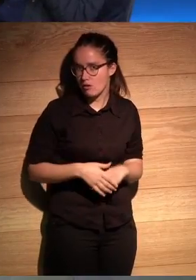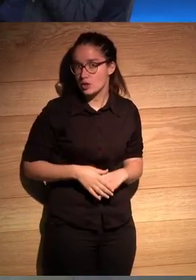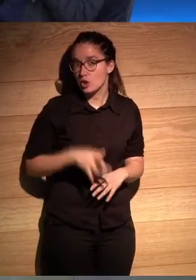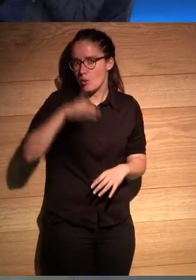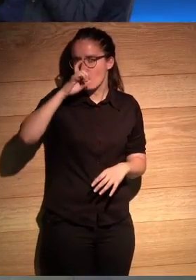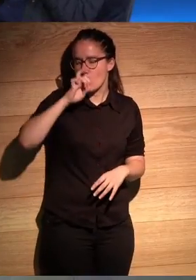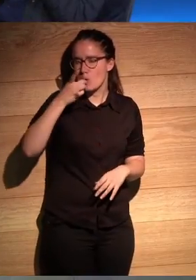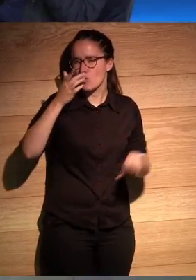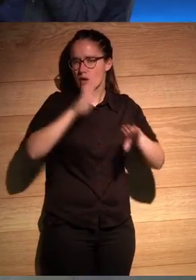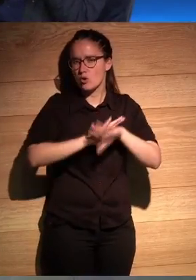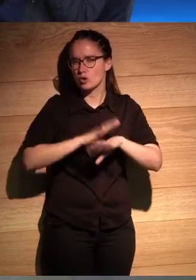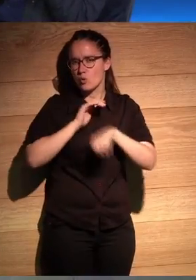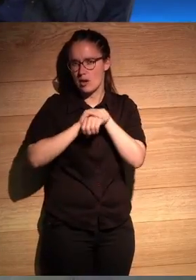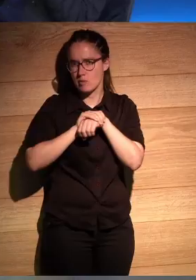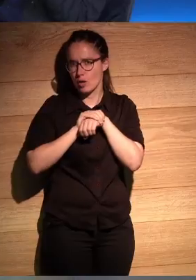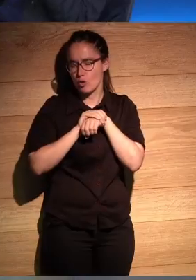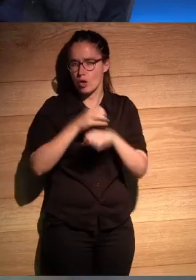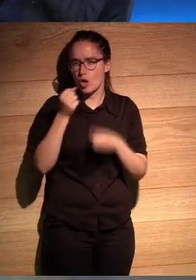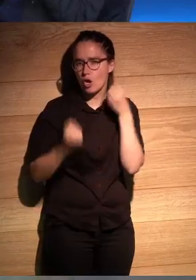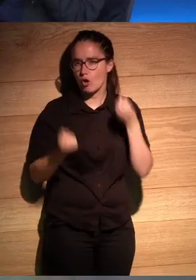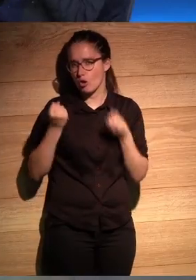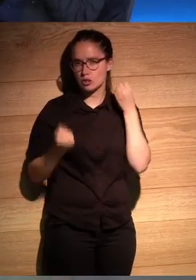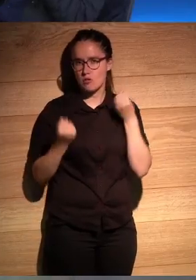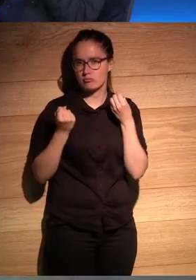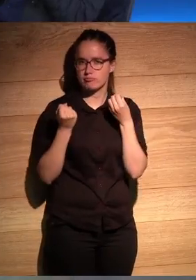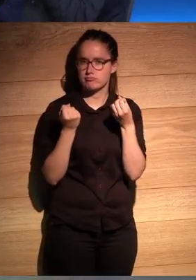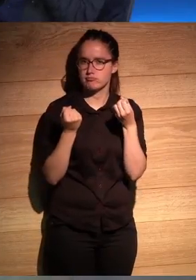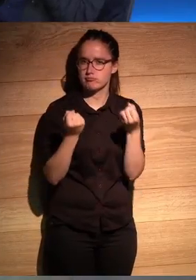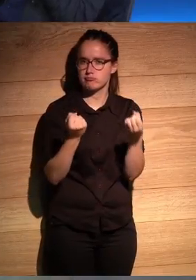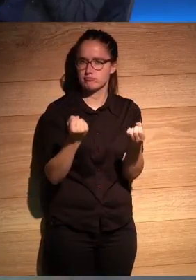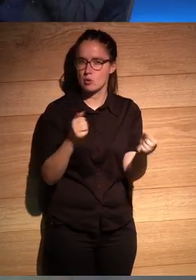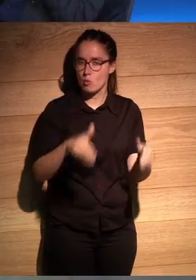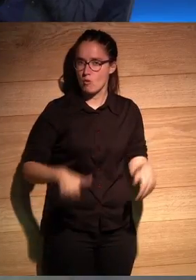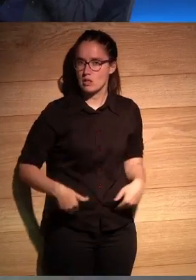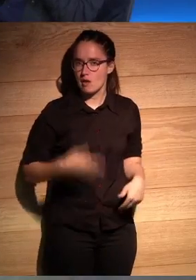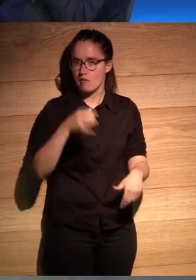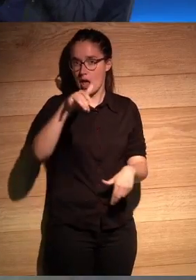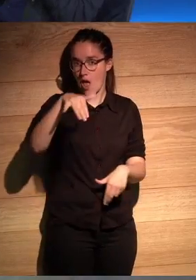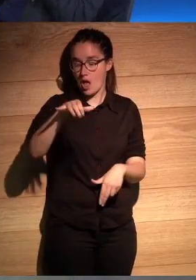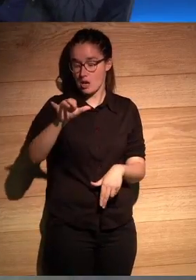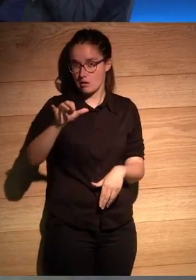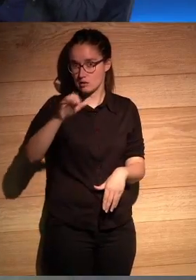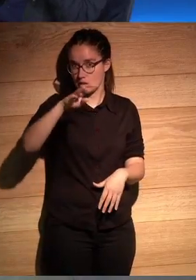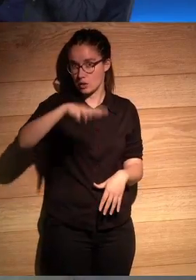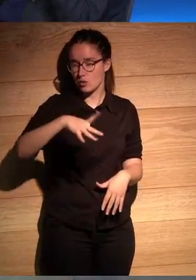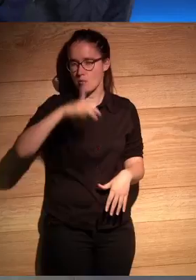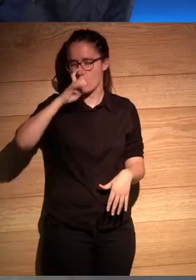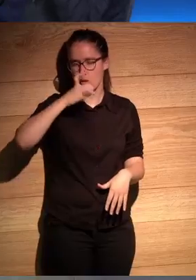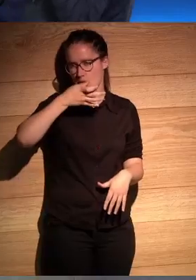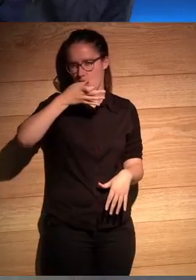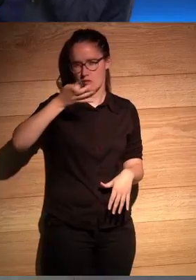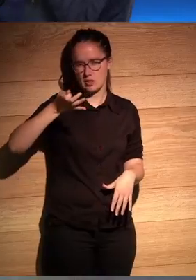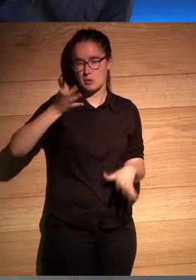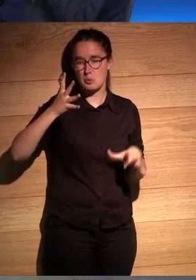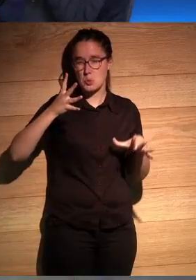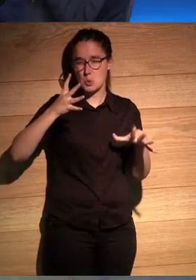una noche con un amigo mío llevándolo en automóvil de vuelta a Blanes me acuerdo perfecto que era